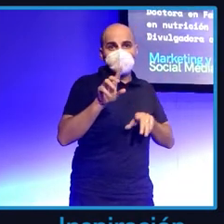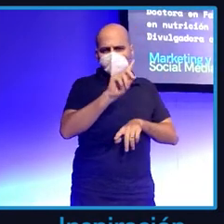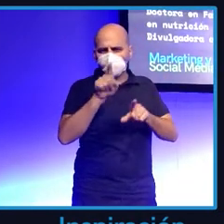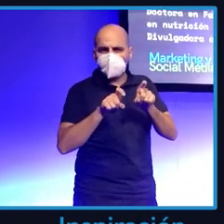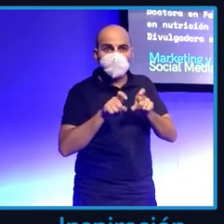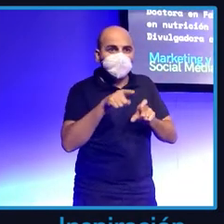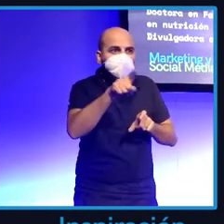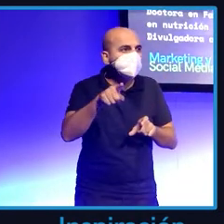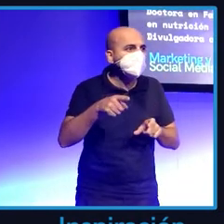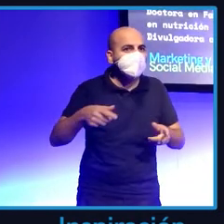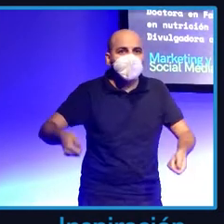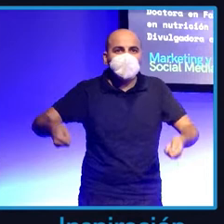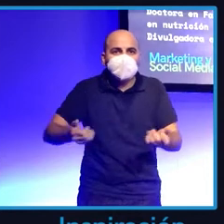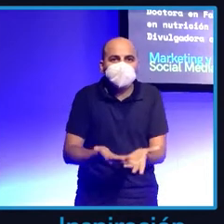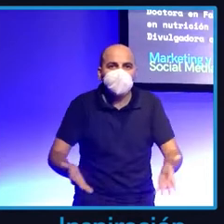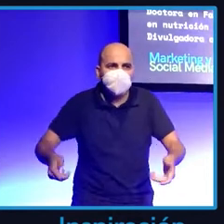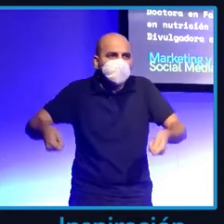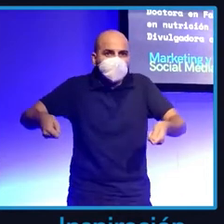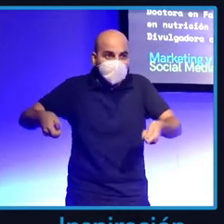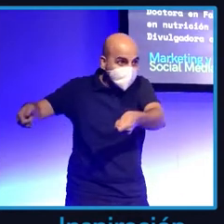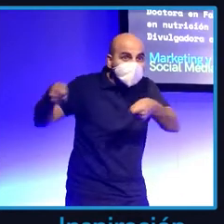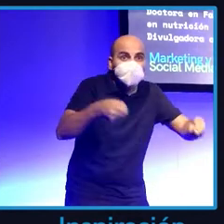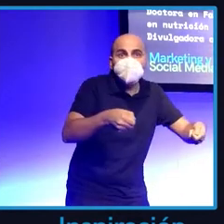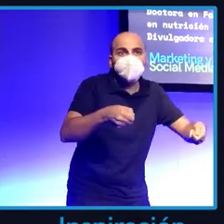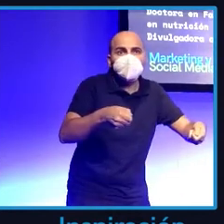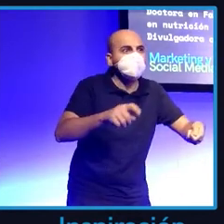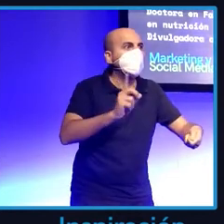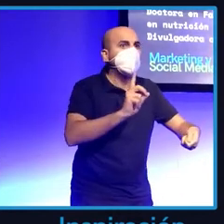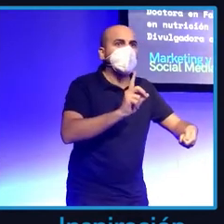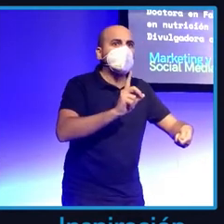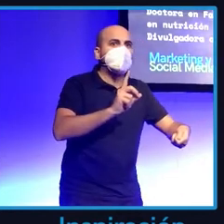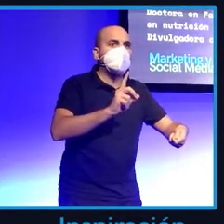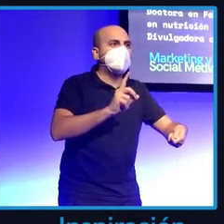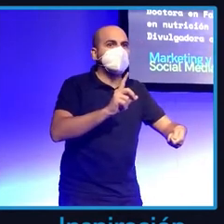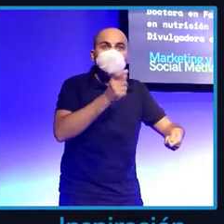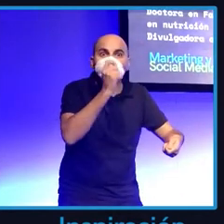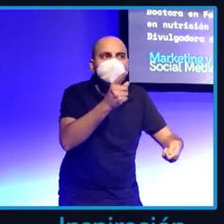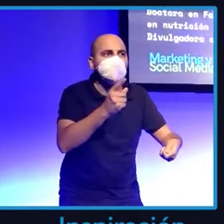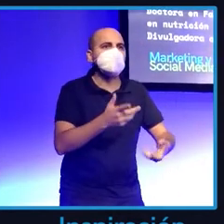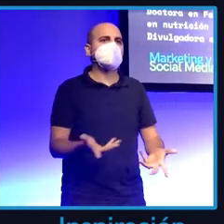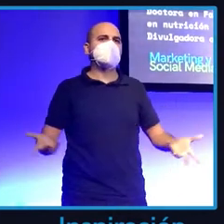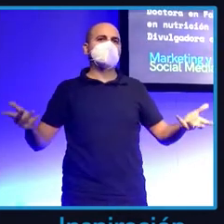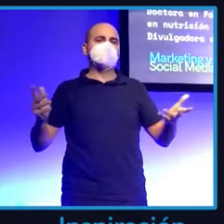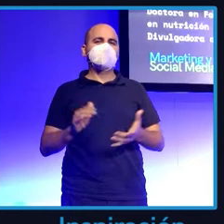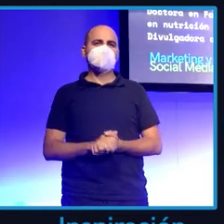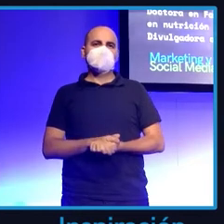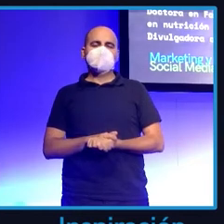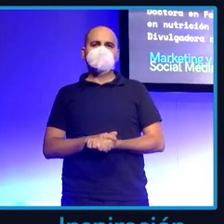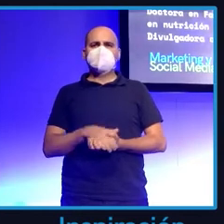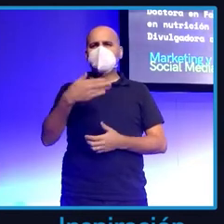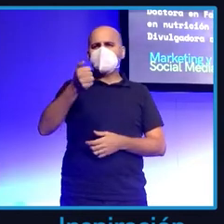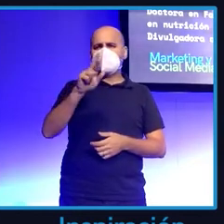¿En serio? ¿Ni uno? No me lo puedo creer. O sea, vengo hasta Tenerife y ni un barreño. Bueno, los que no entendáis de qué estamos